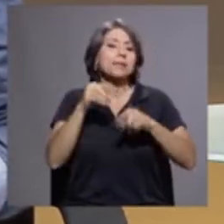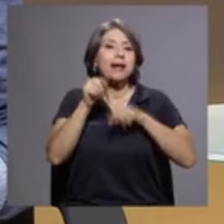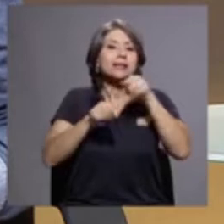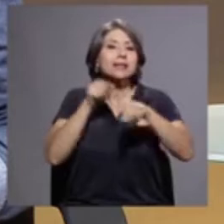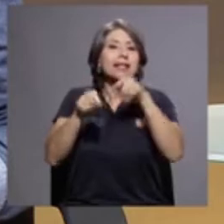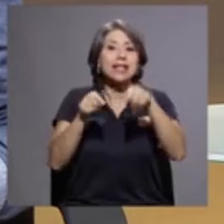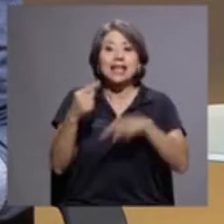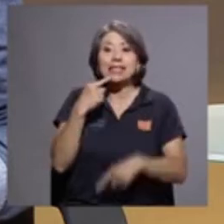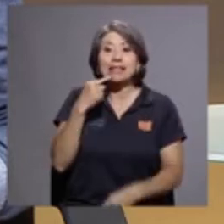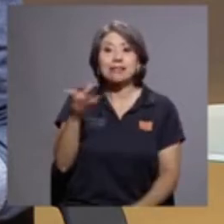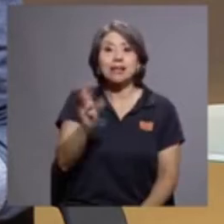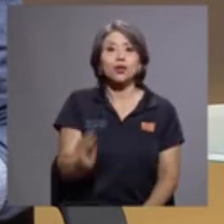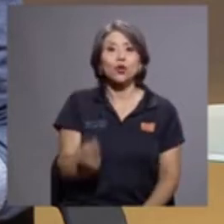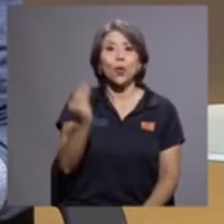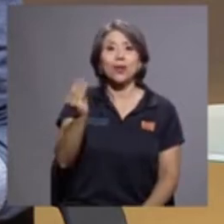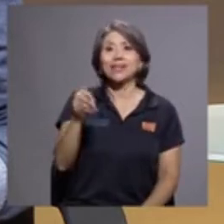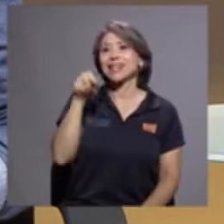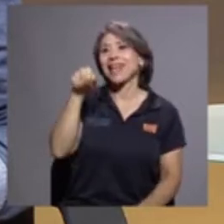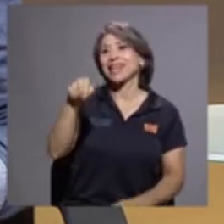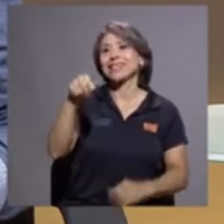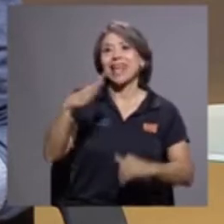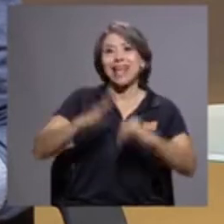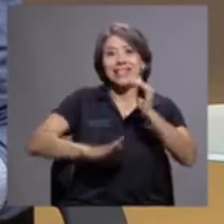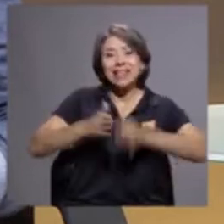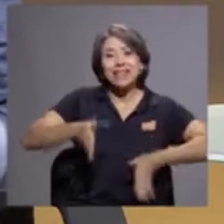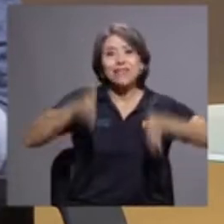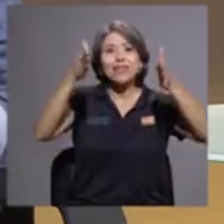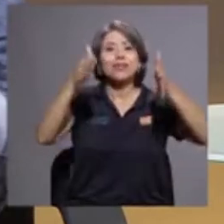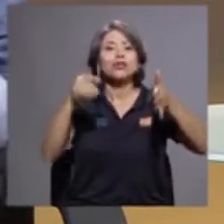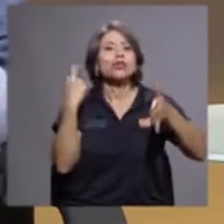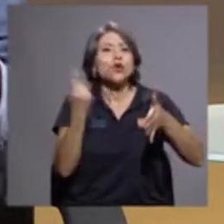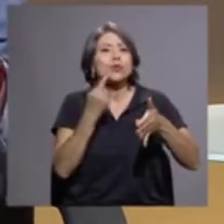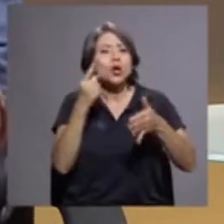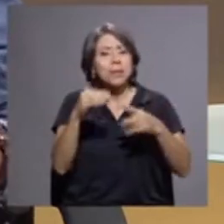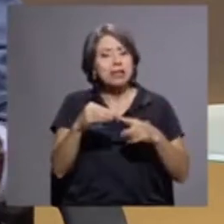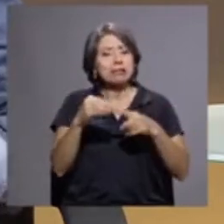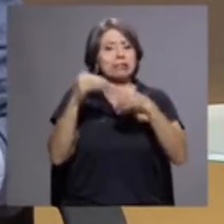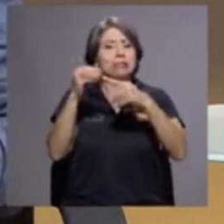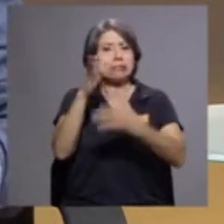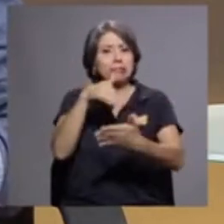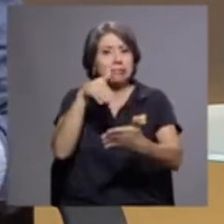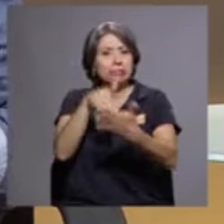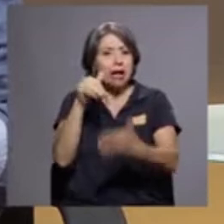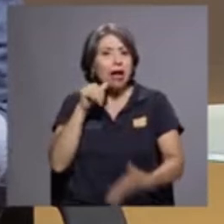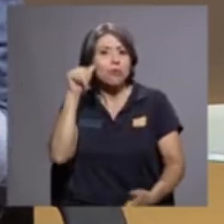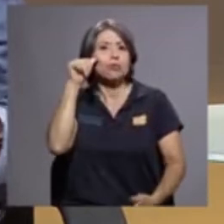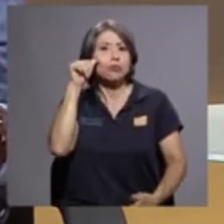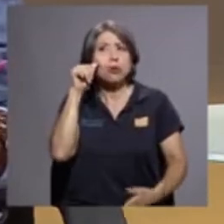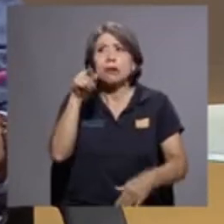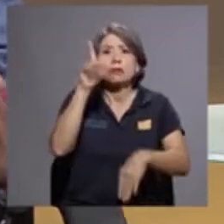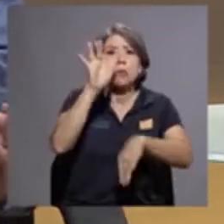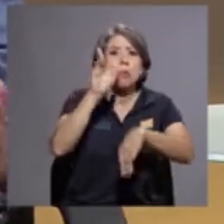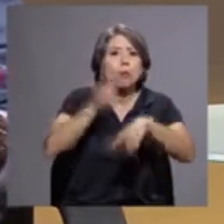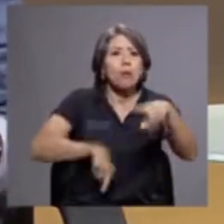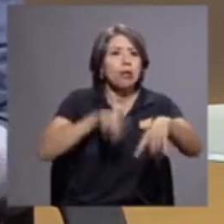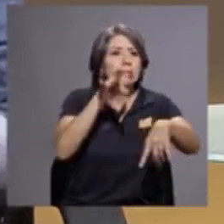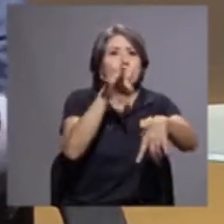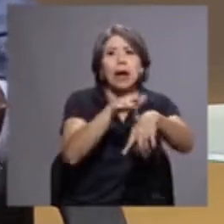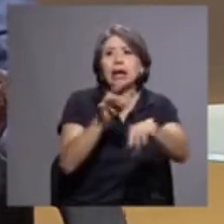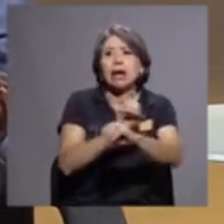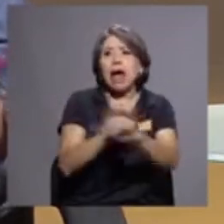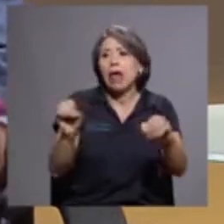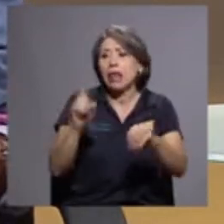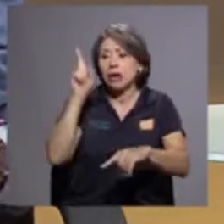es que es un espacio adultocéntrico, ¿verdad? Donde no puedes tocar nada, no puedes poner un